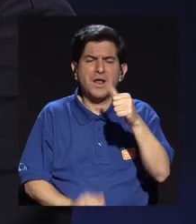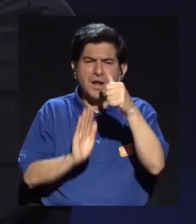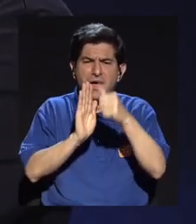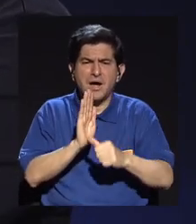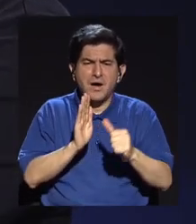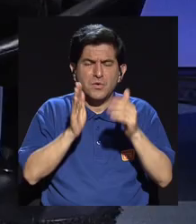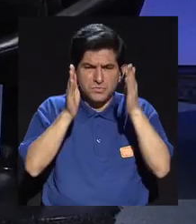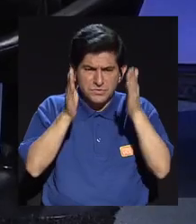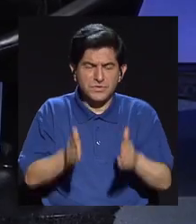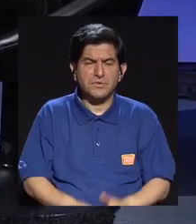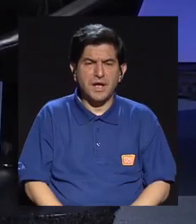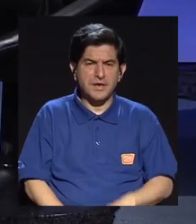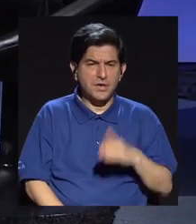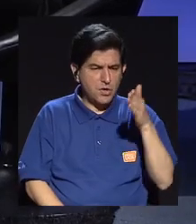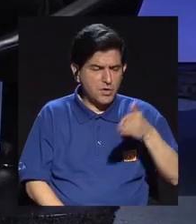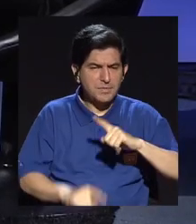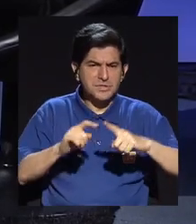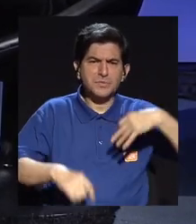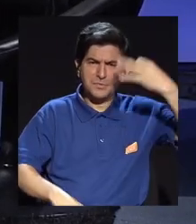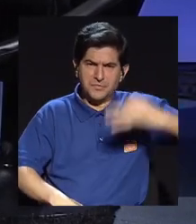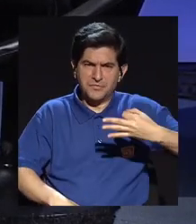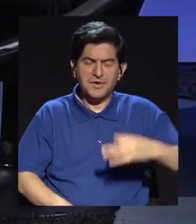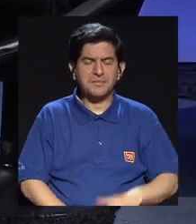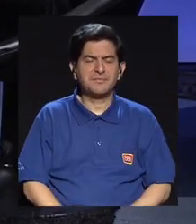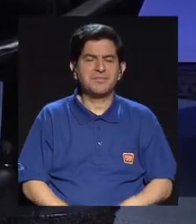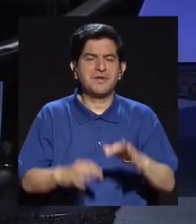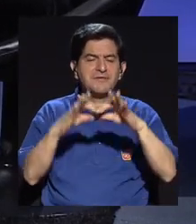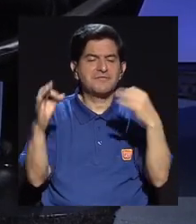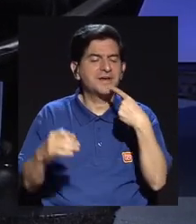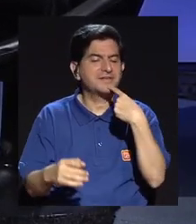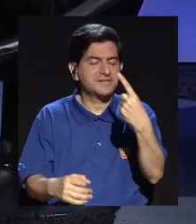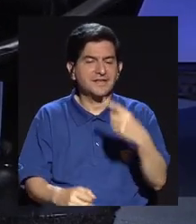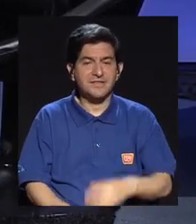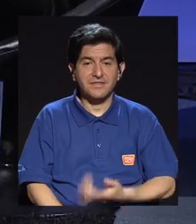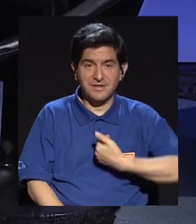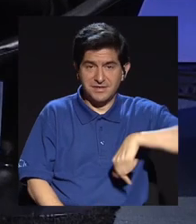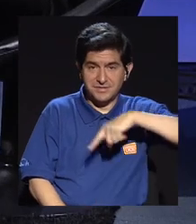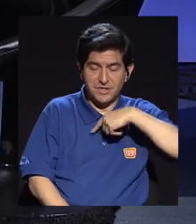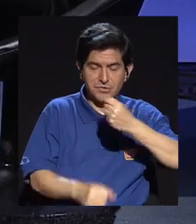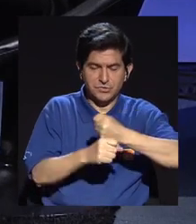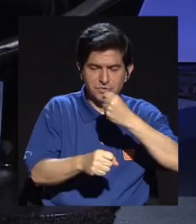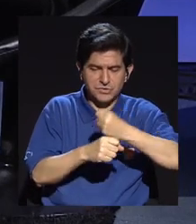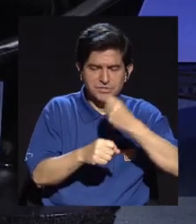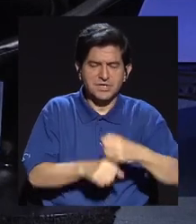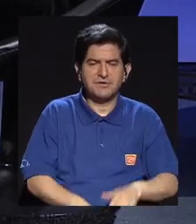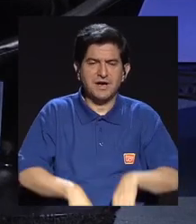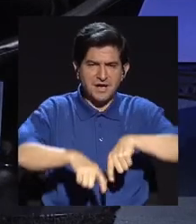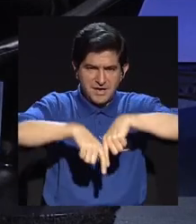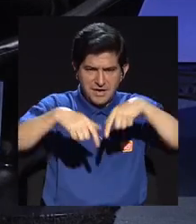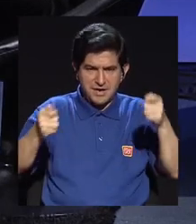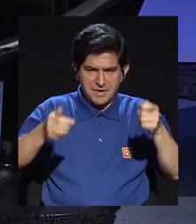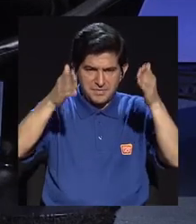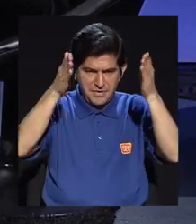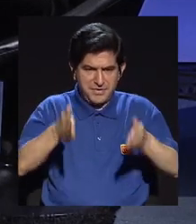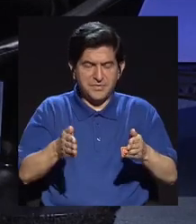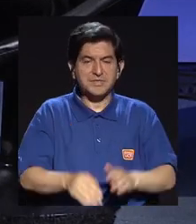destacar esta frase célebre casi que dice Michael. Nosotros hacemos periodismo y después de ese periodismo las autoridades también tienen